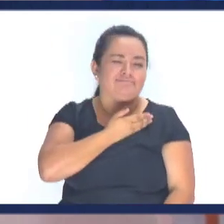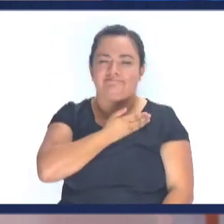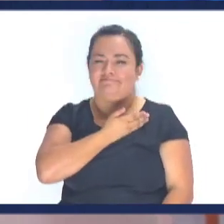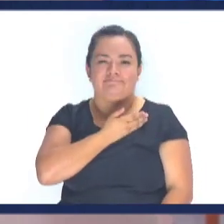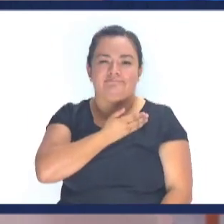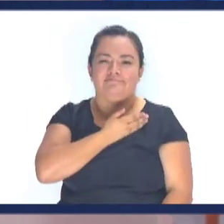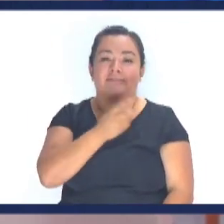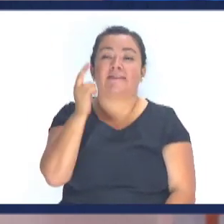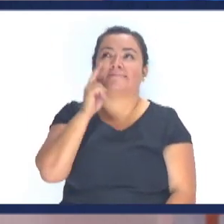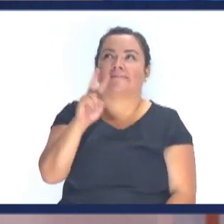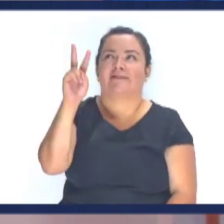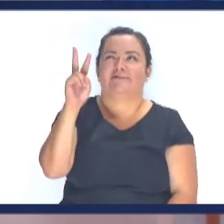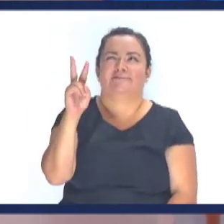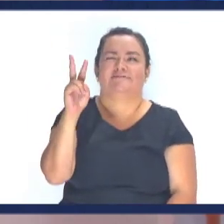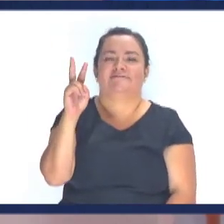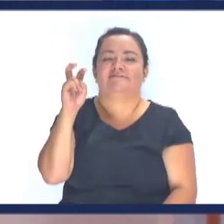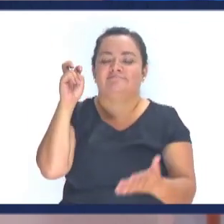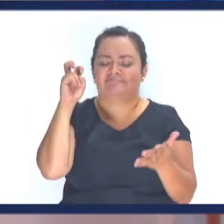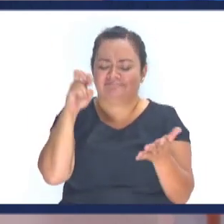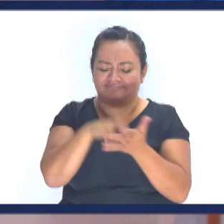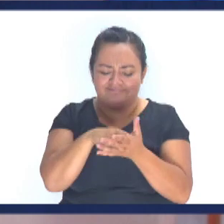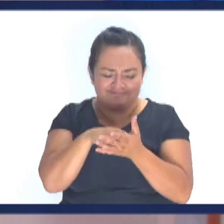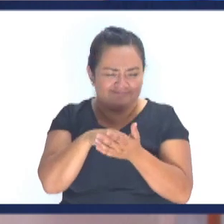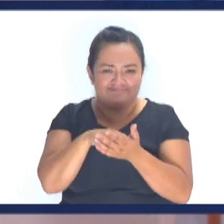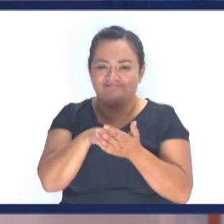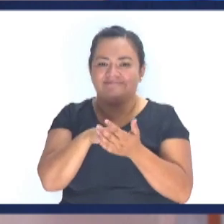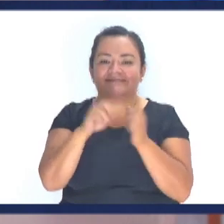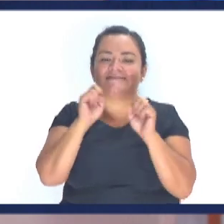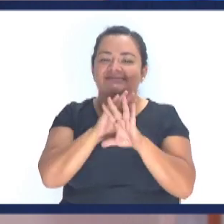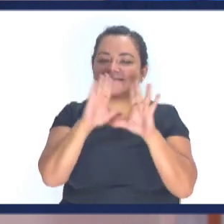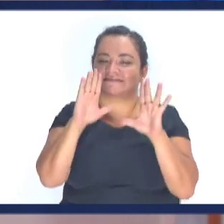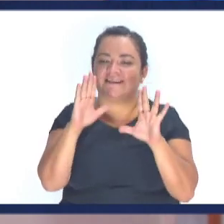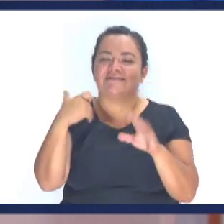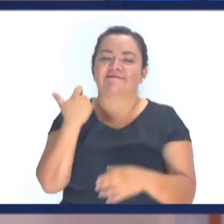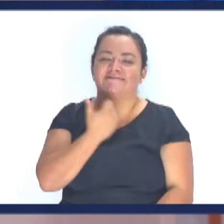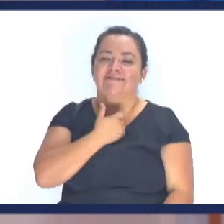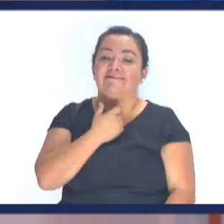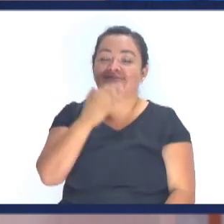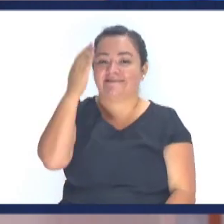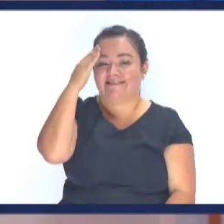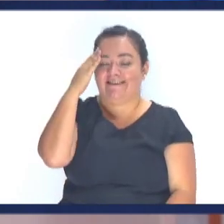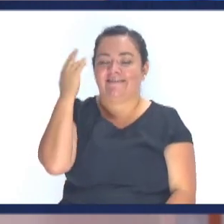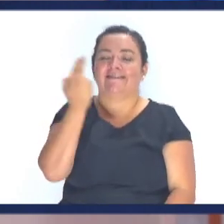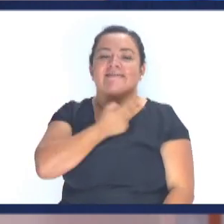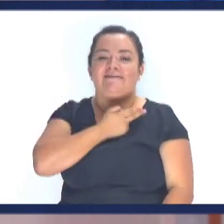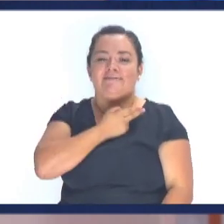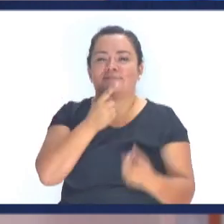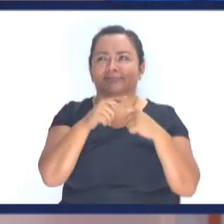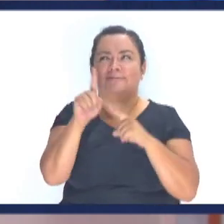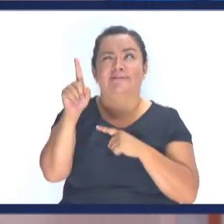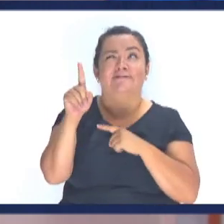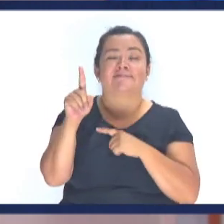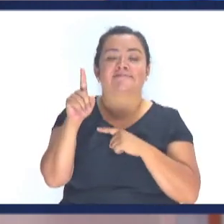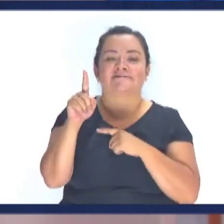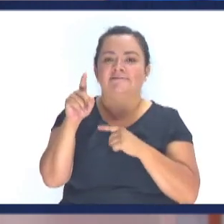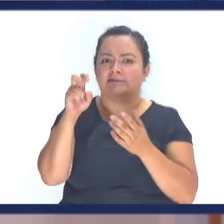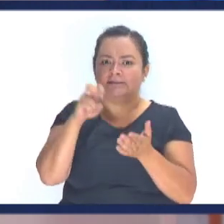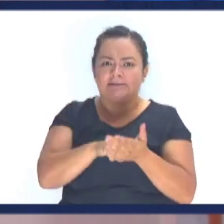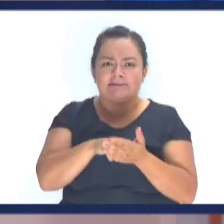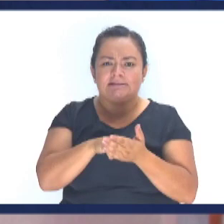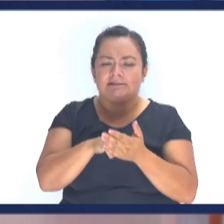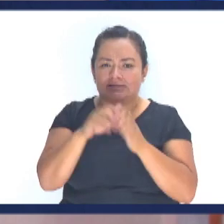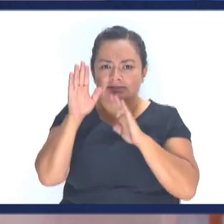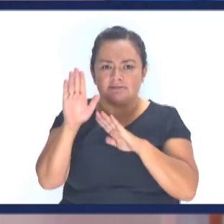Mira como Dios Los tiene de rodillas Claro De rodillas estamos Porque sabemos Que somos pecadores Pero Dios A nadie tiene de